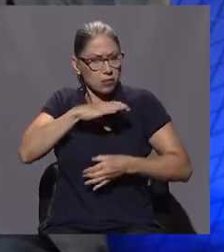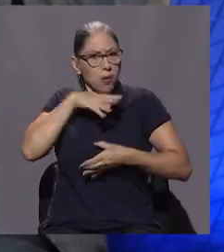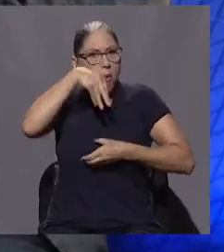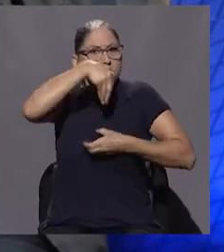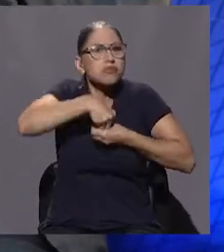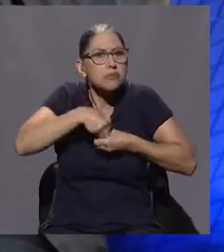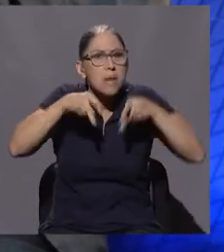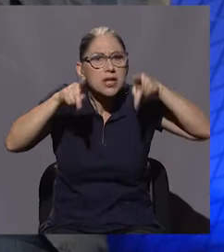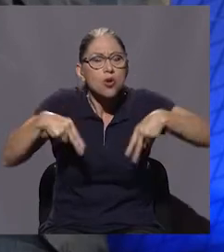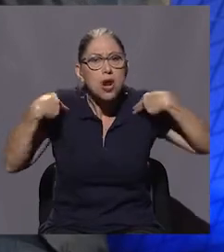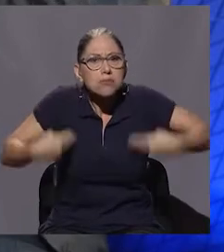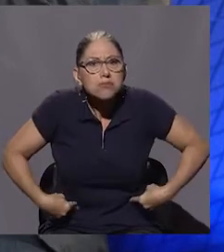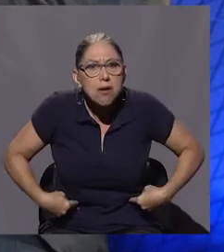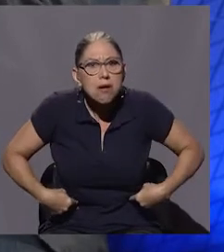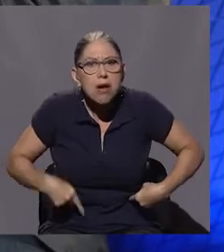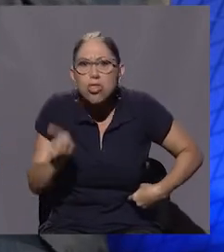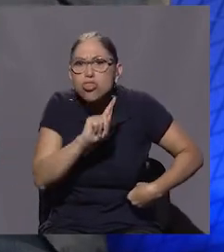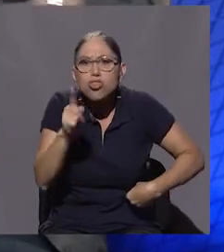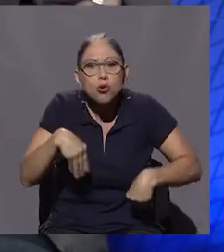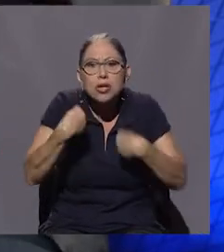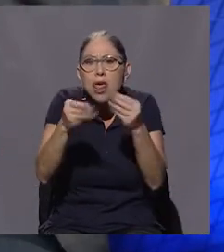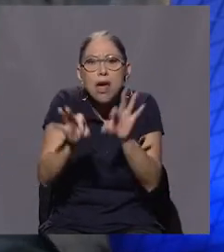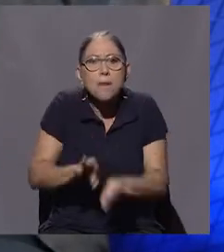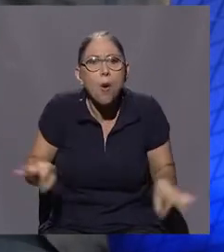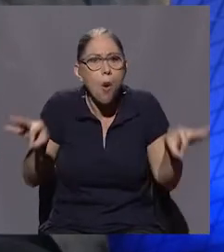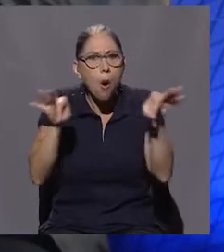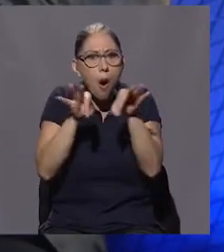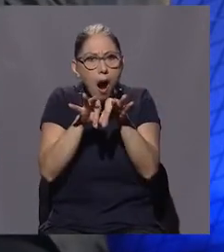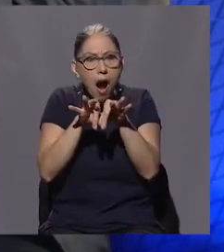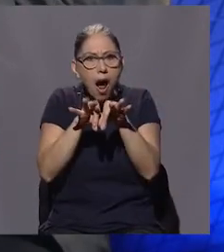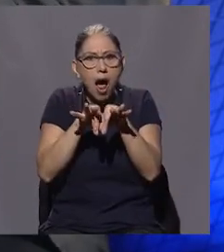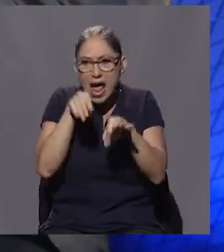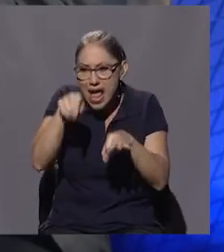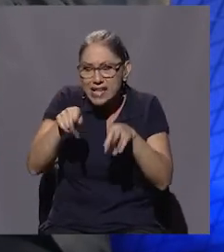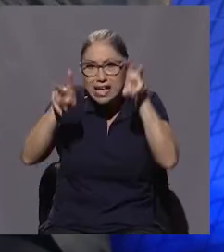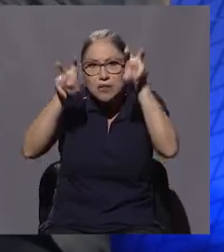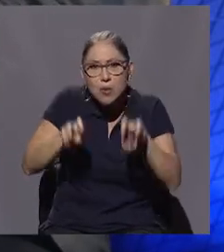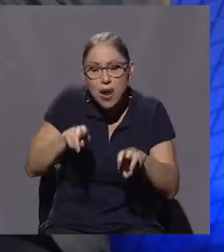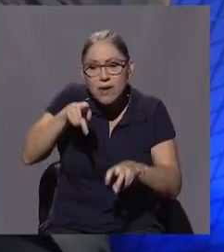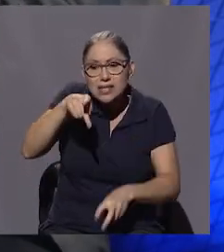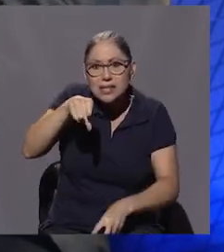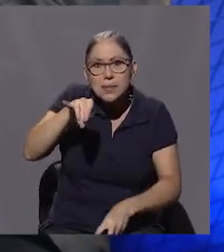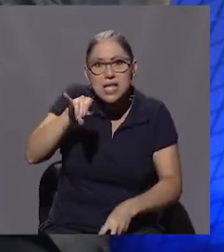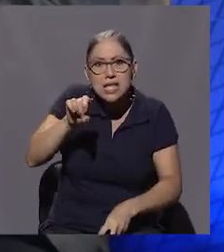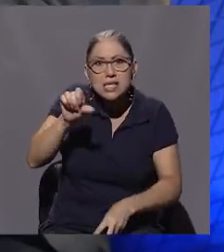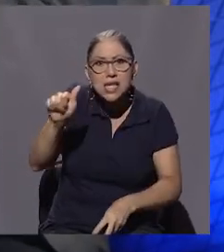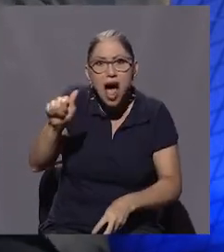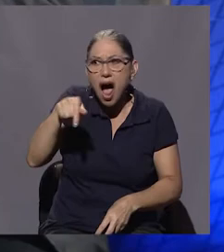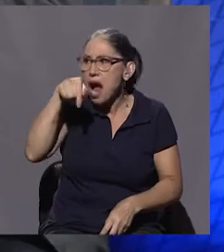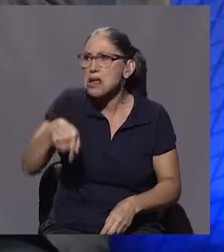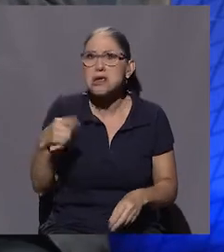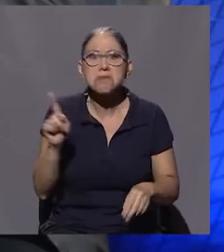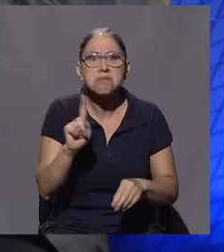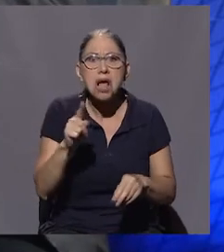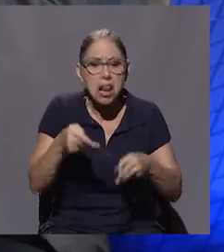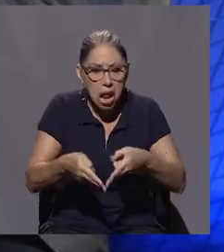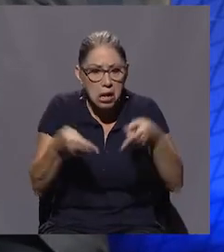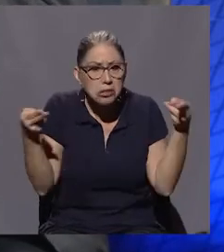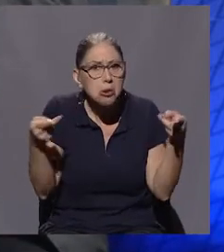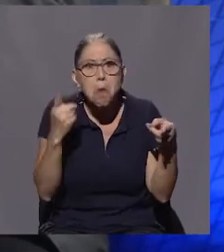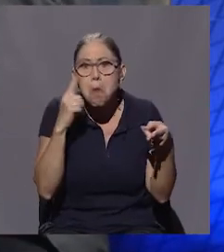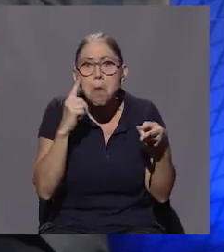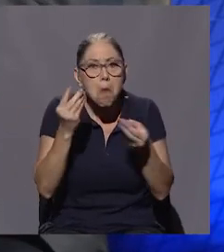Las pruebas prisa que nadie le dice, la nación no saca esa información, son tremendamente